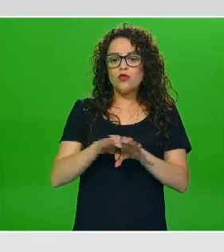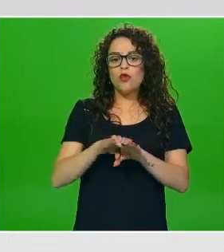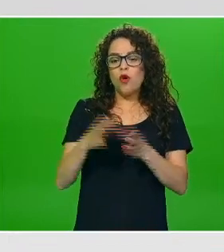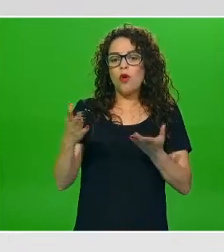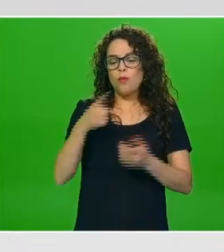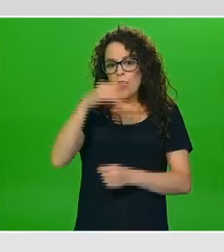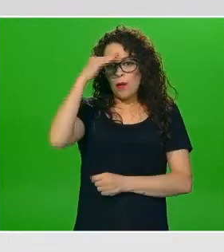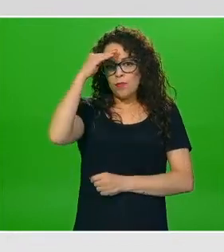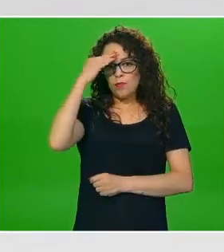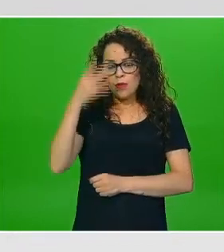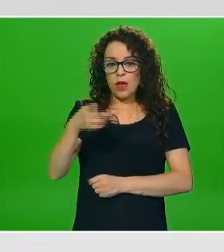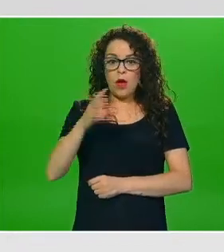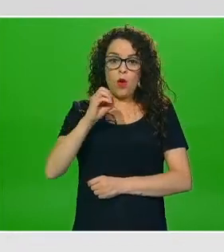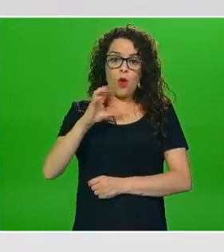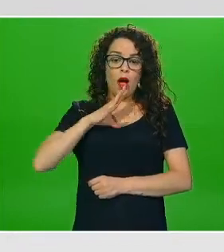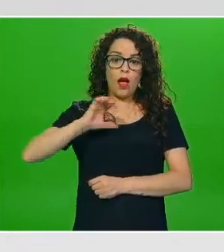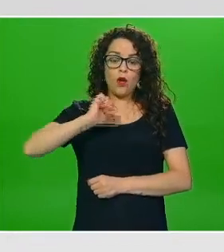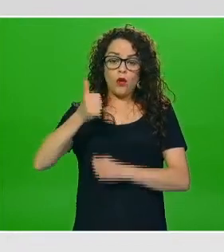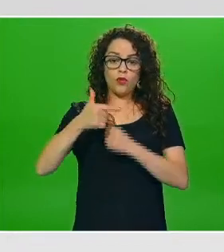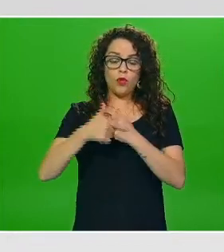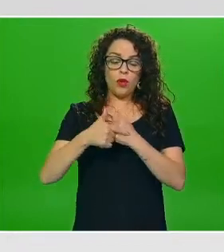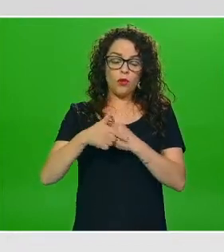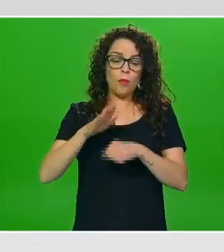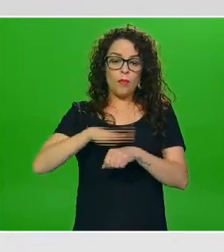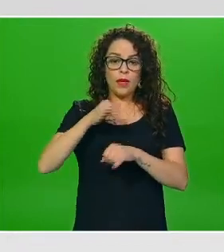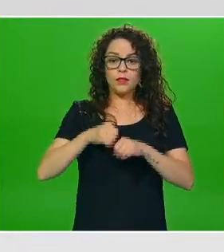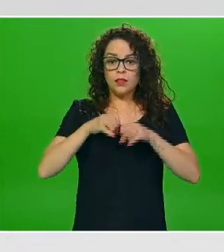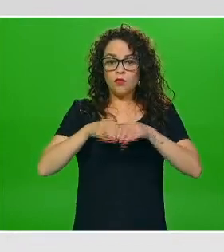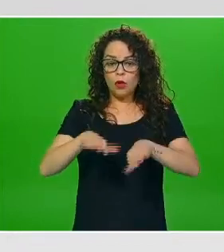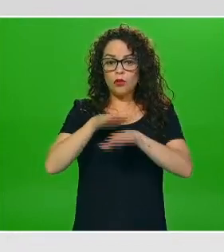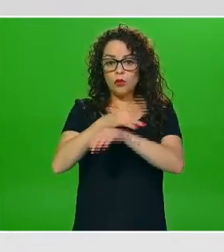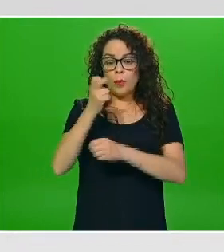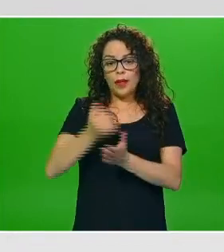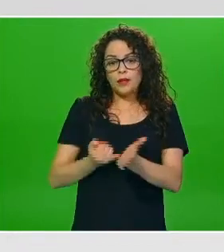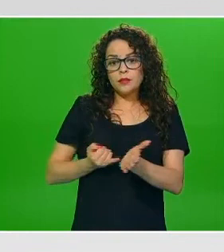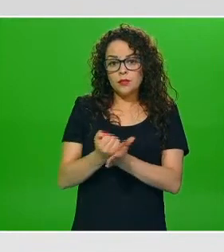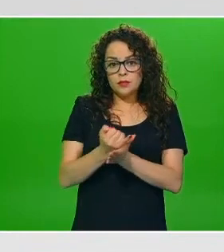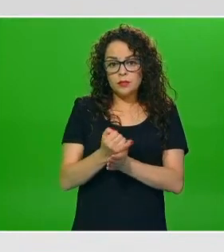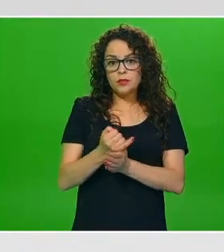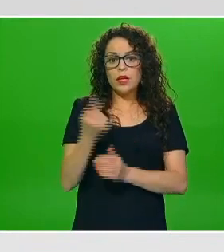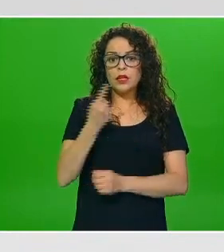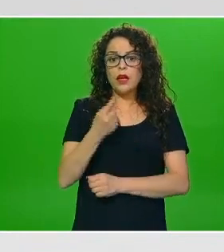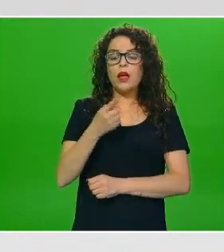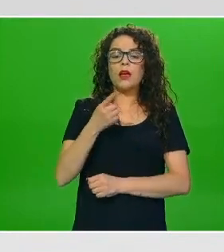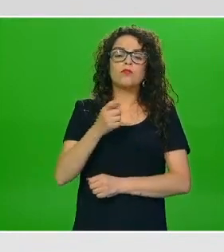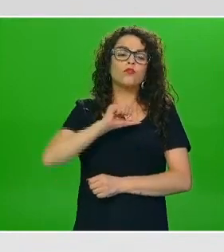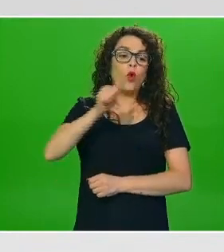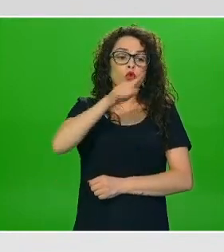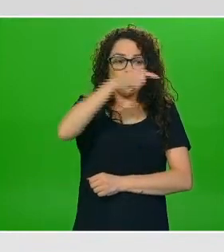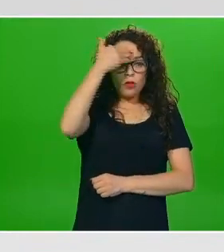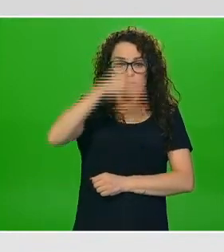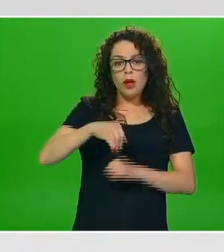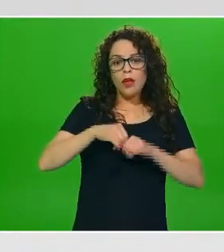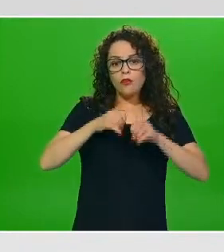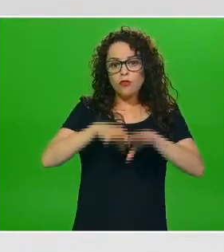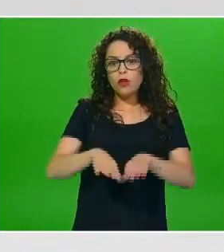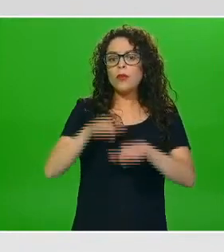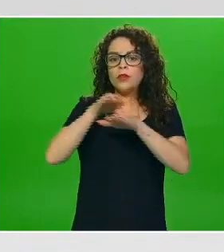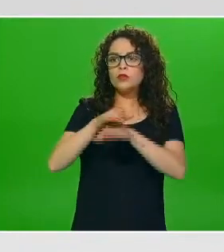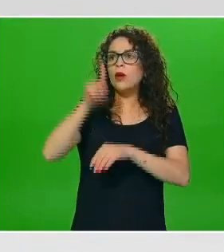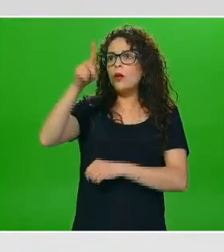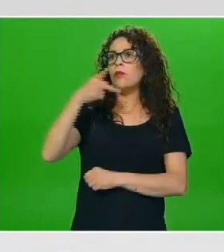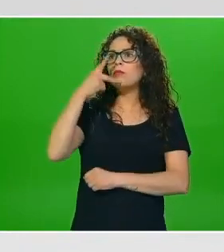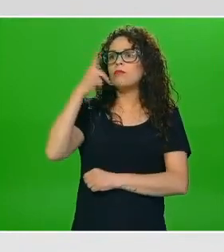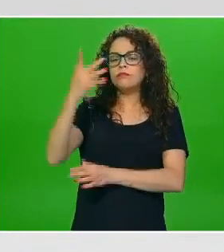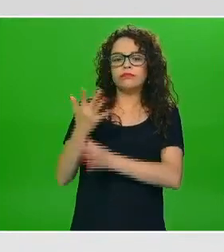más de por qué se ha llegado a esta decisión más allá de lo que han argumentado las autoridades de Campeche que era que se había